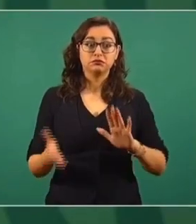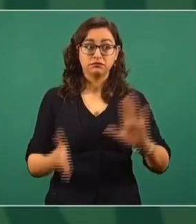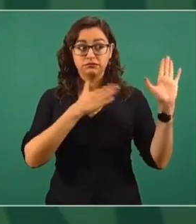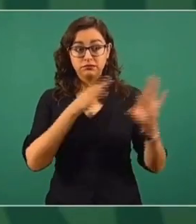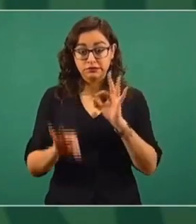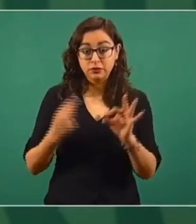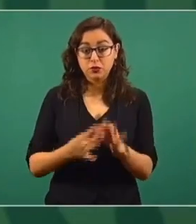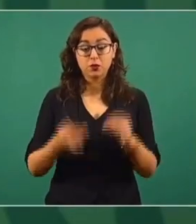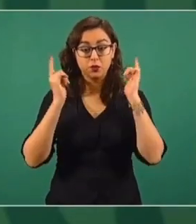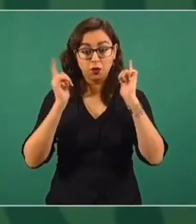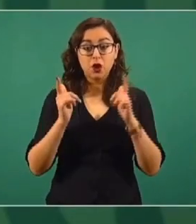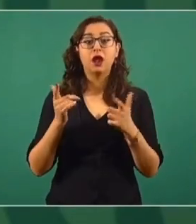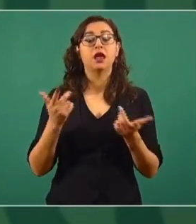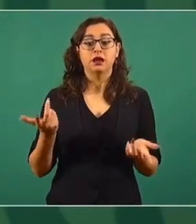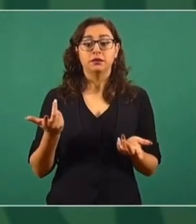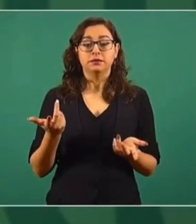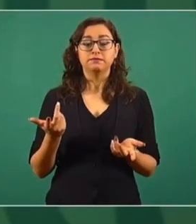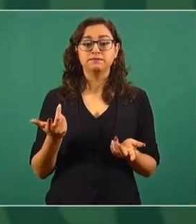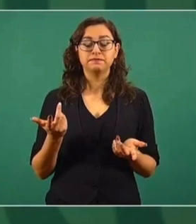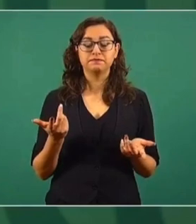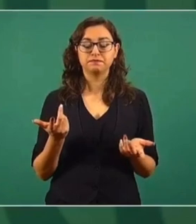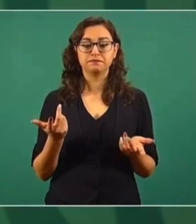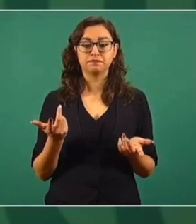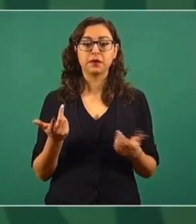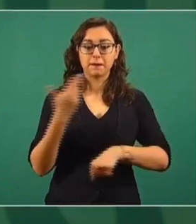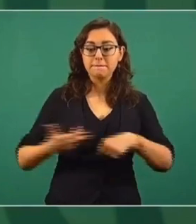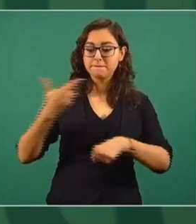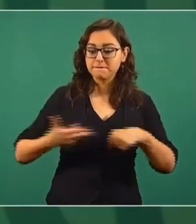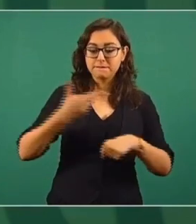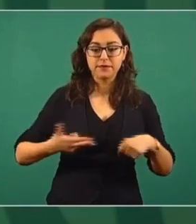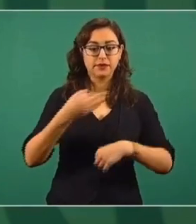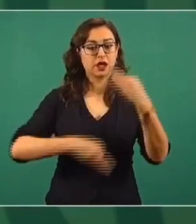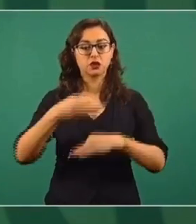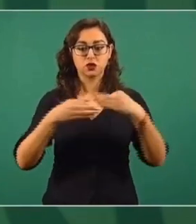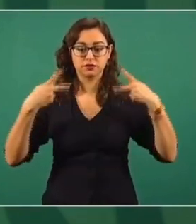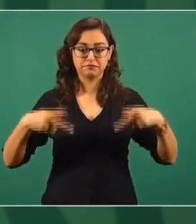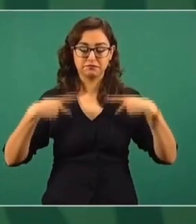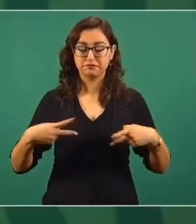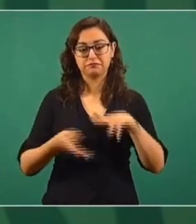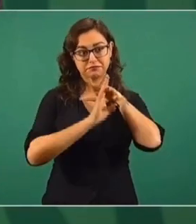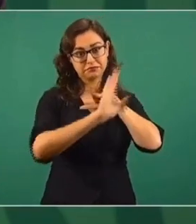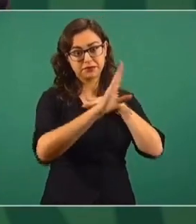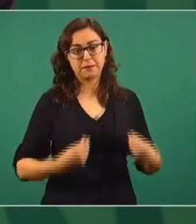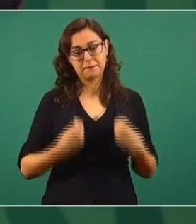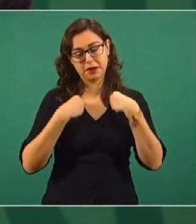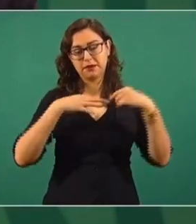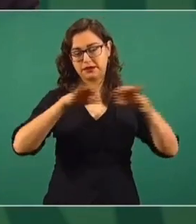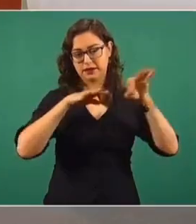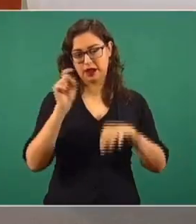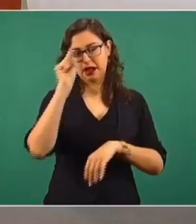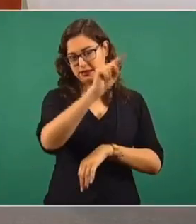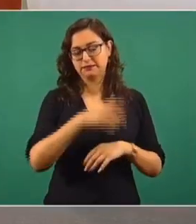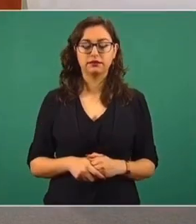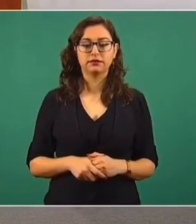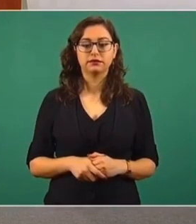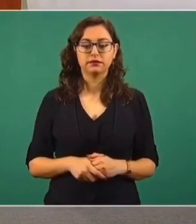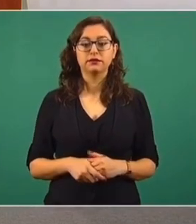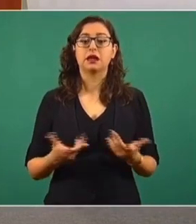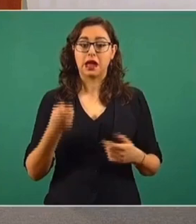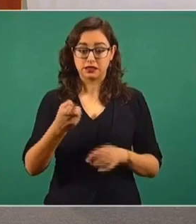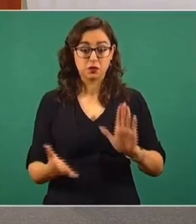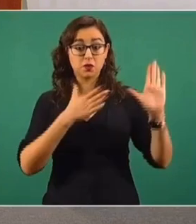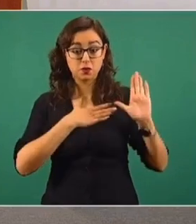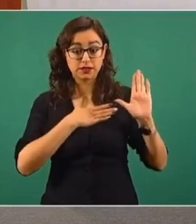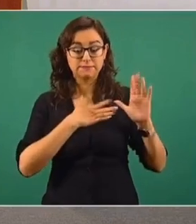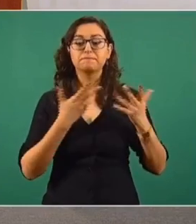compromiso para que se regularice la situación de nuestros paisanos que viven y trabajan en Estados Unidos desde hace algún tiempo. También